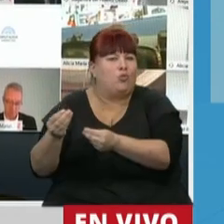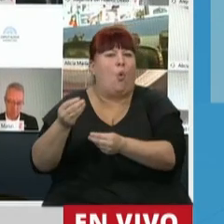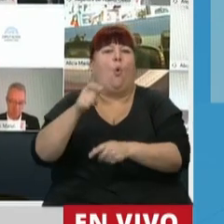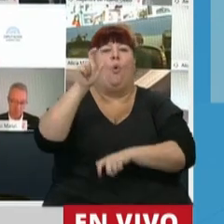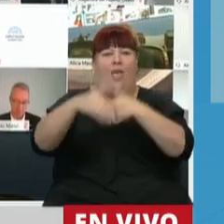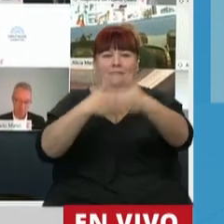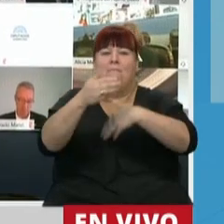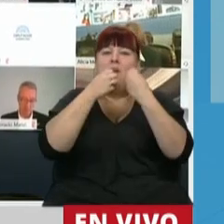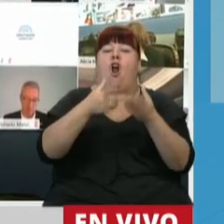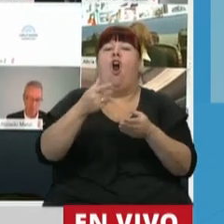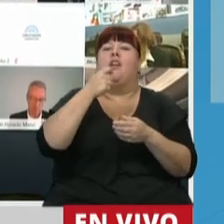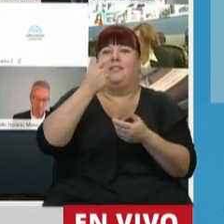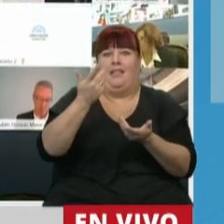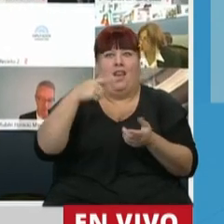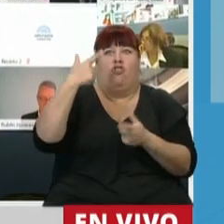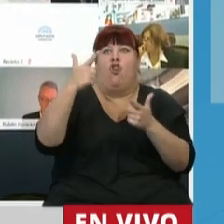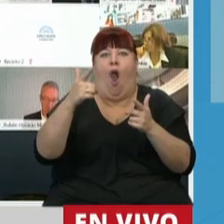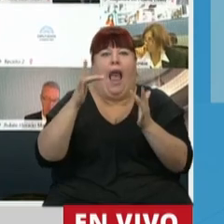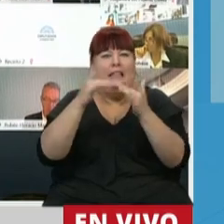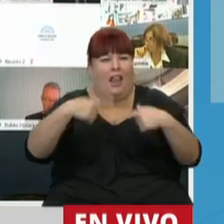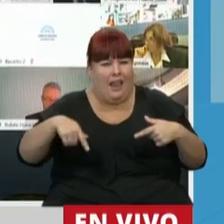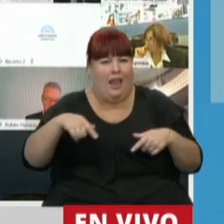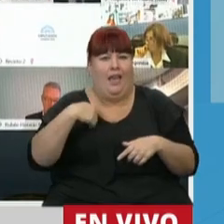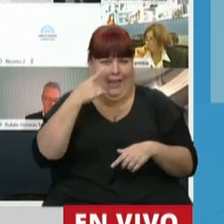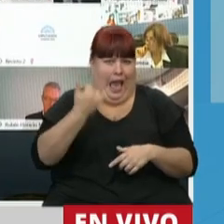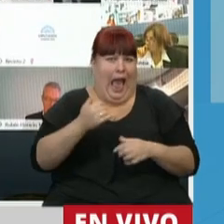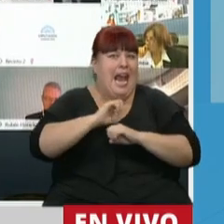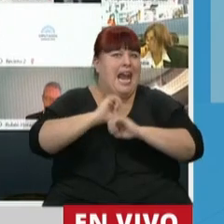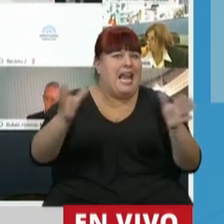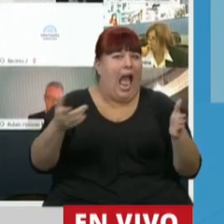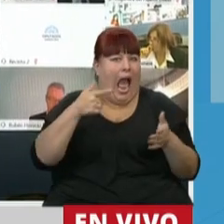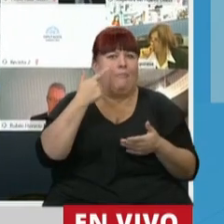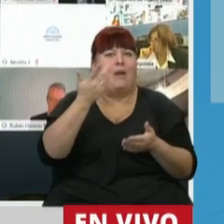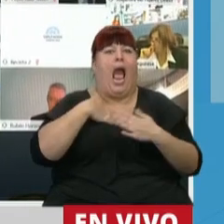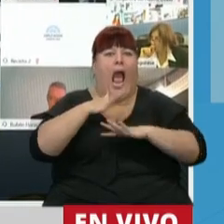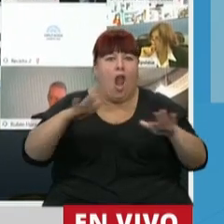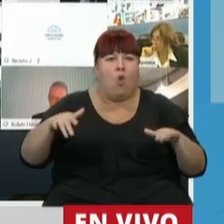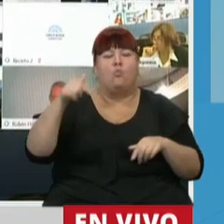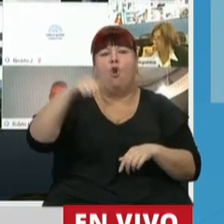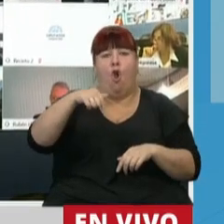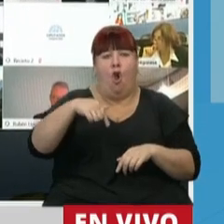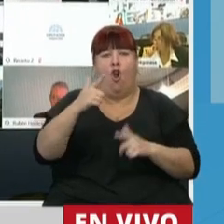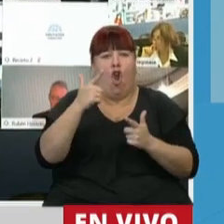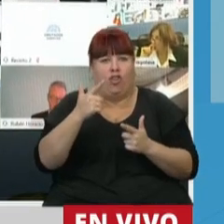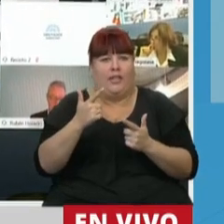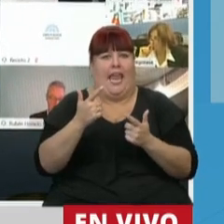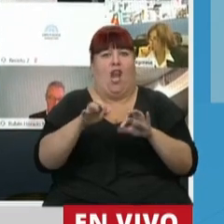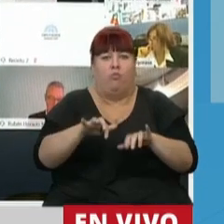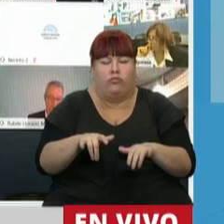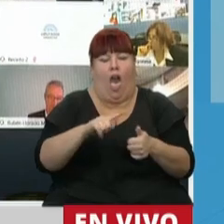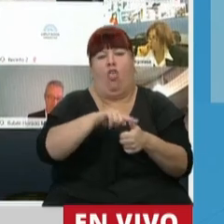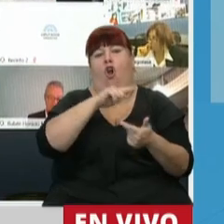esa distancia dramática que vemos y que se muestran los estudiantes que hoy no cuentan con sus